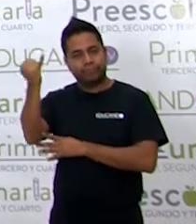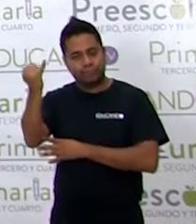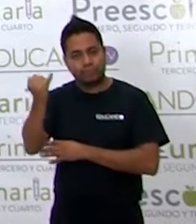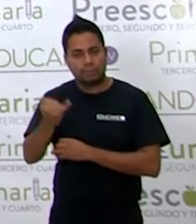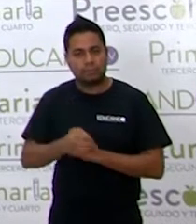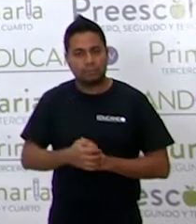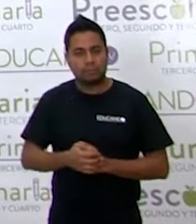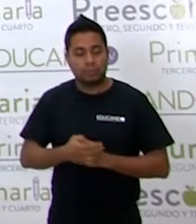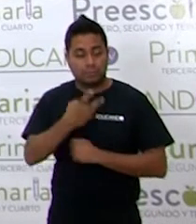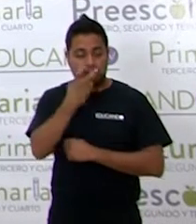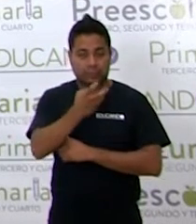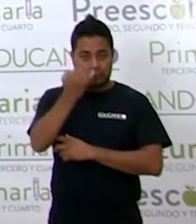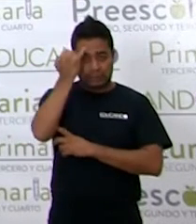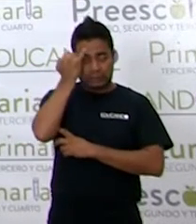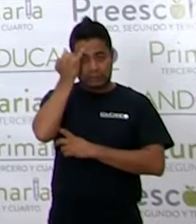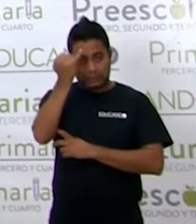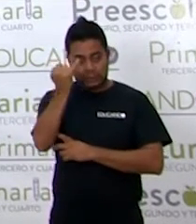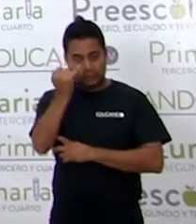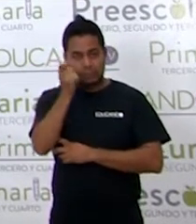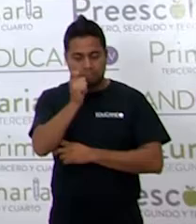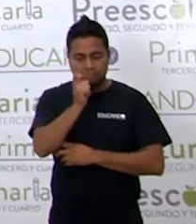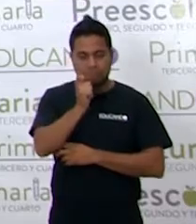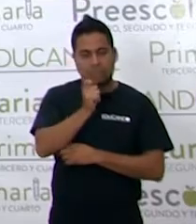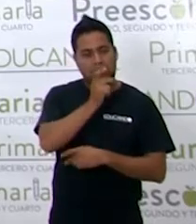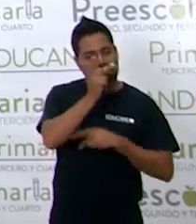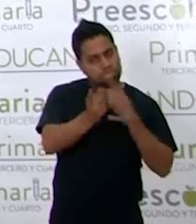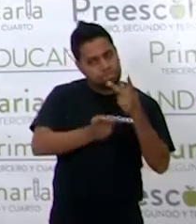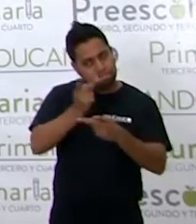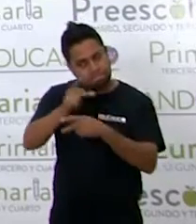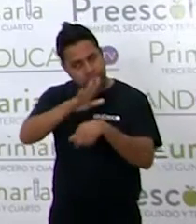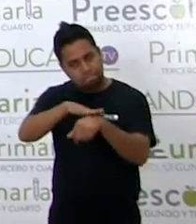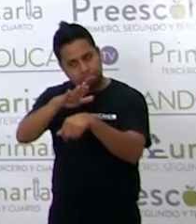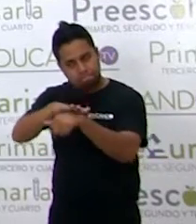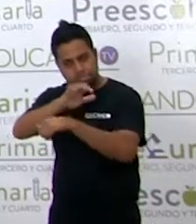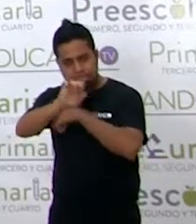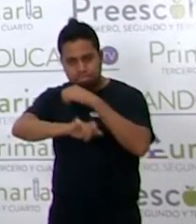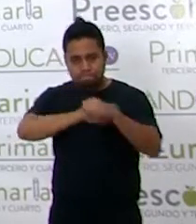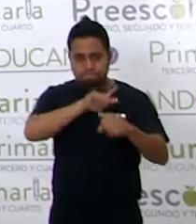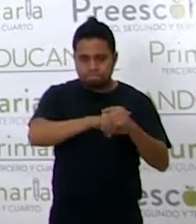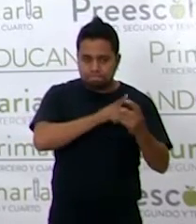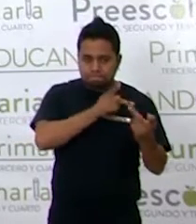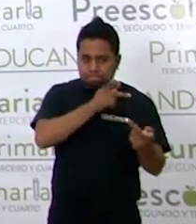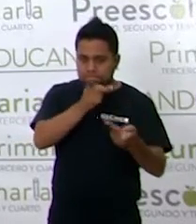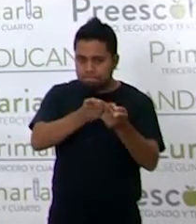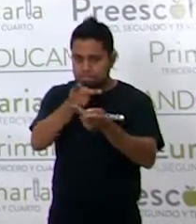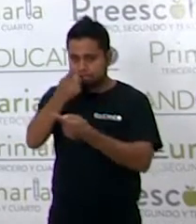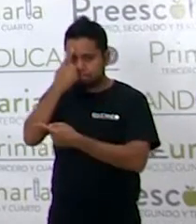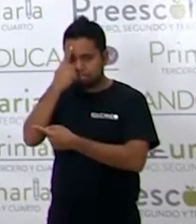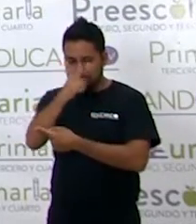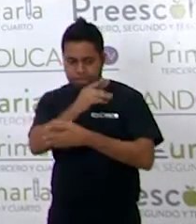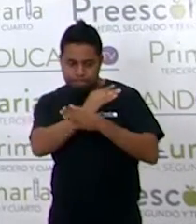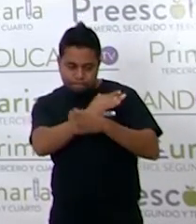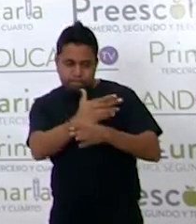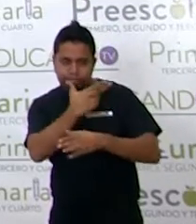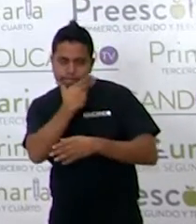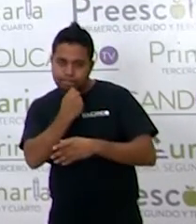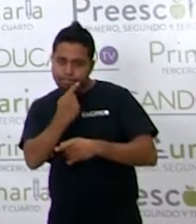Esta idea fue preguntarle a los demás animales qué hacían para que no los lastimara.